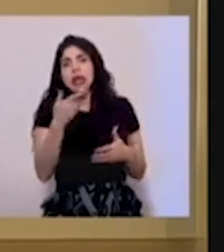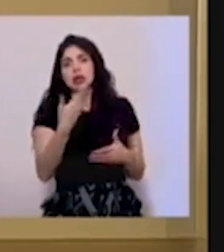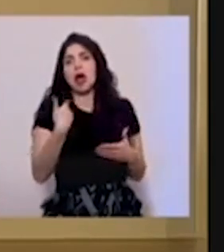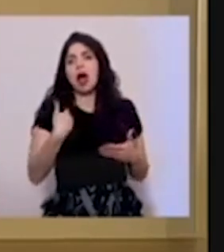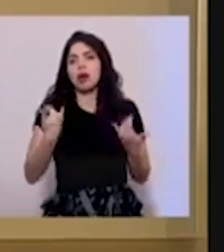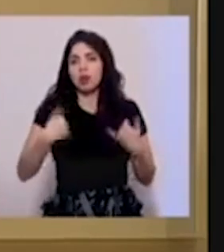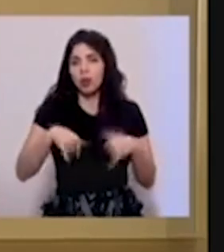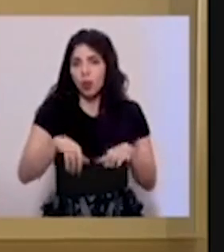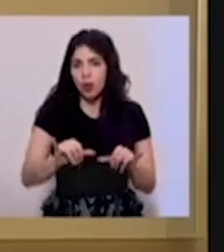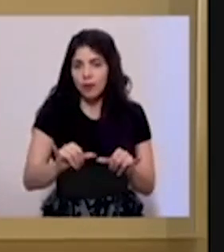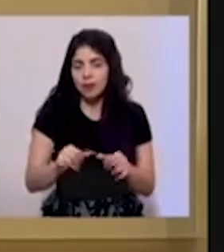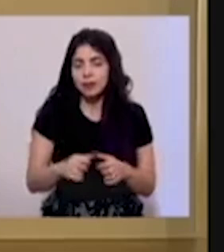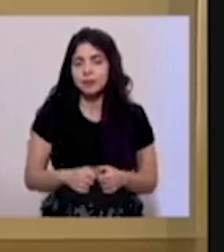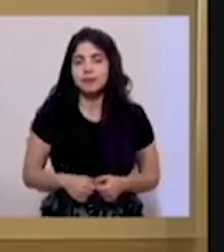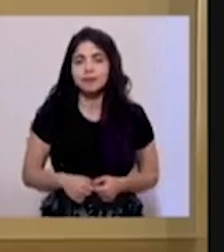en eso.